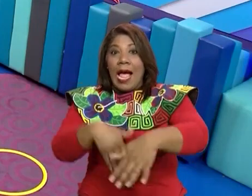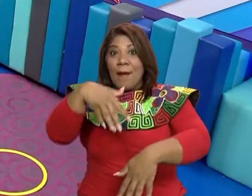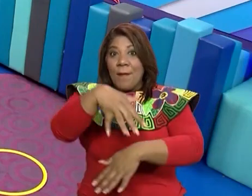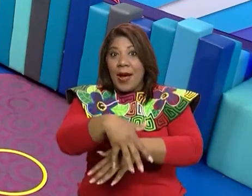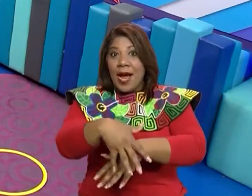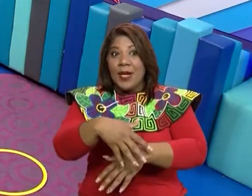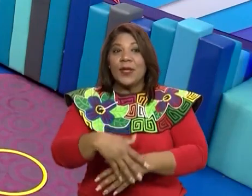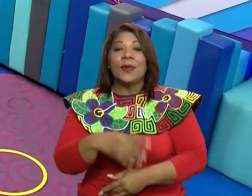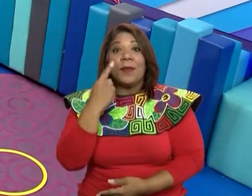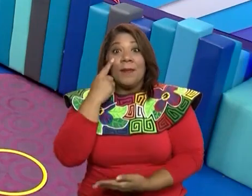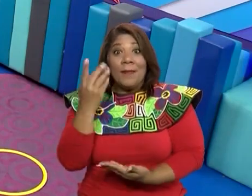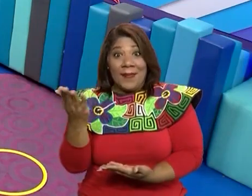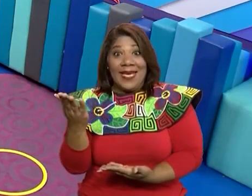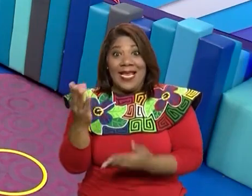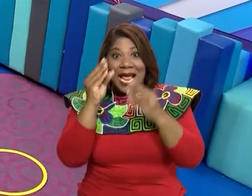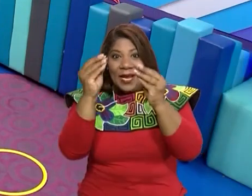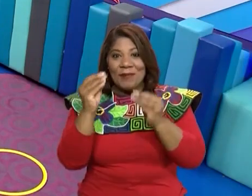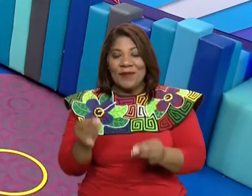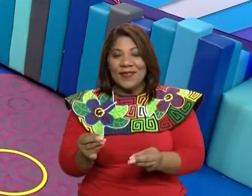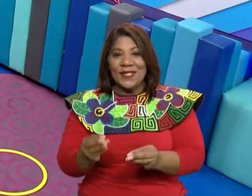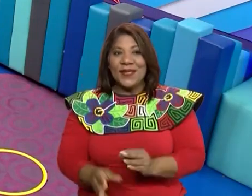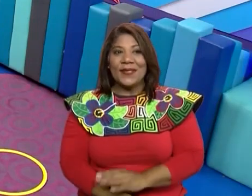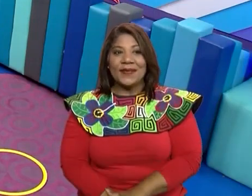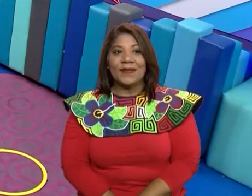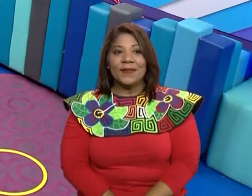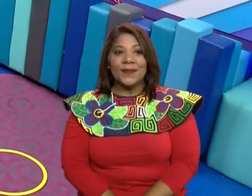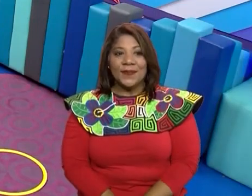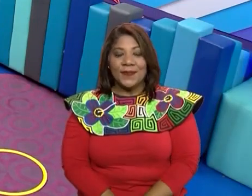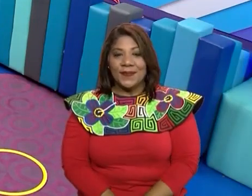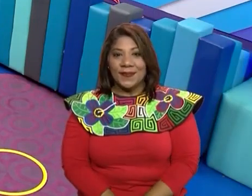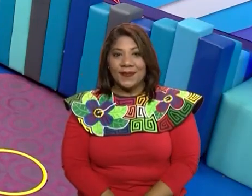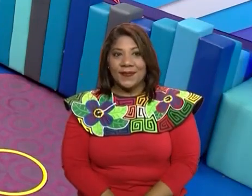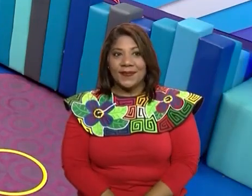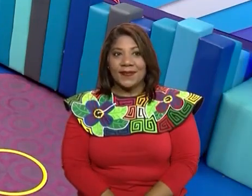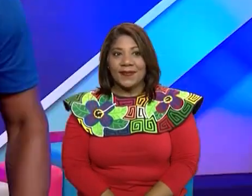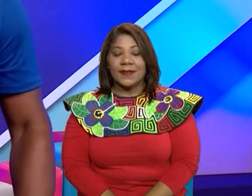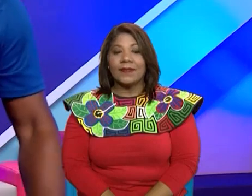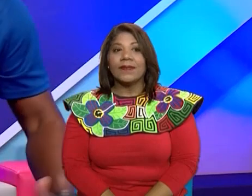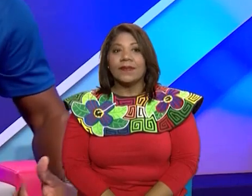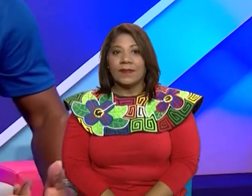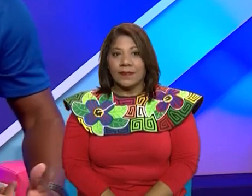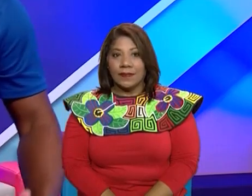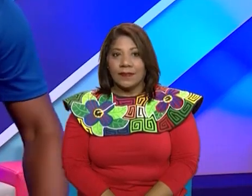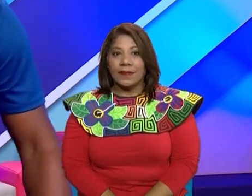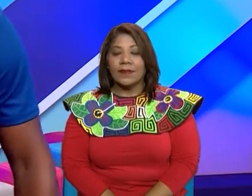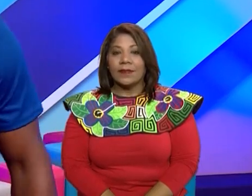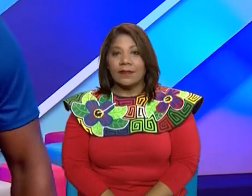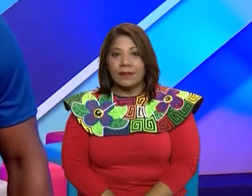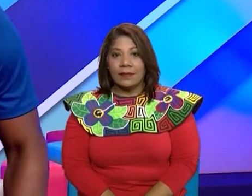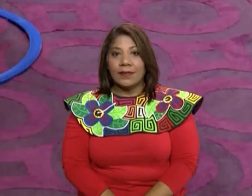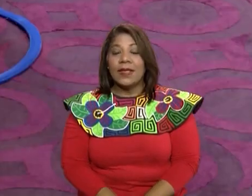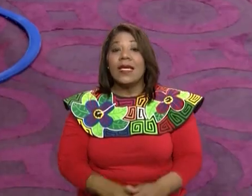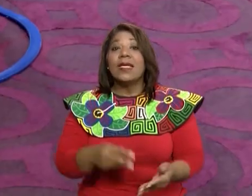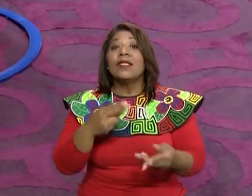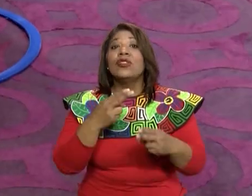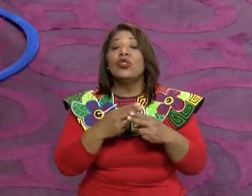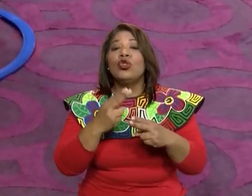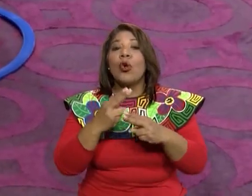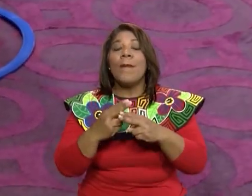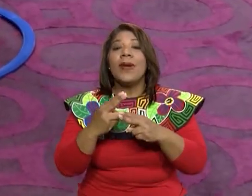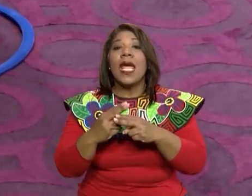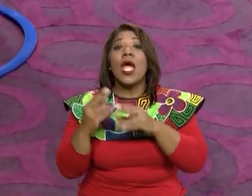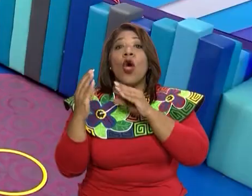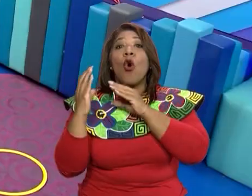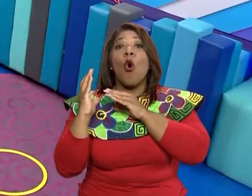de nuevo, salto, recojo de nuevo. Siempre alternando piernas. Vamos a coordinar a la vez que vamos a desarrollar nuestras piernas.